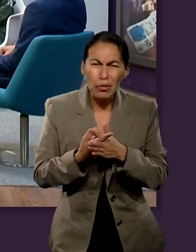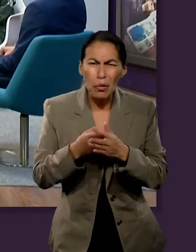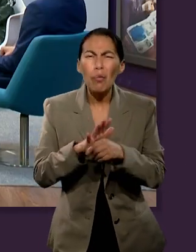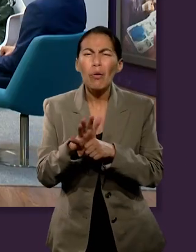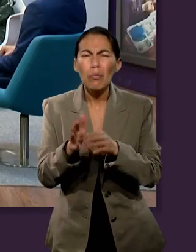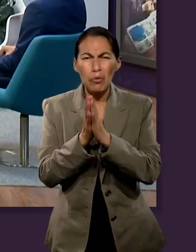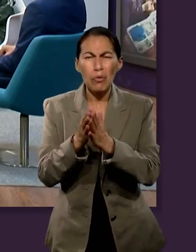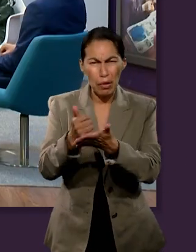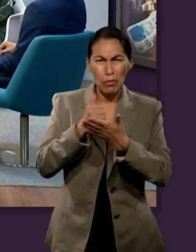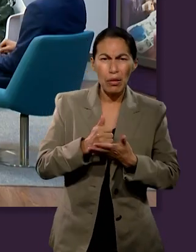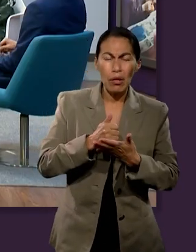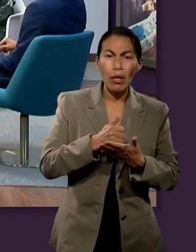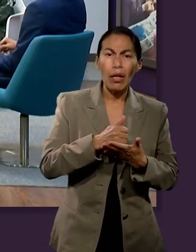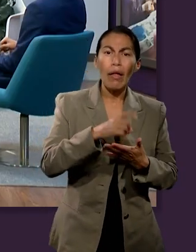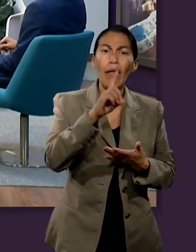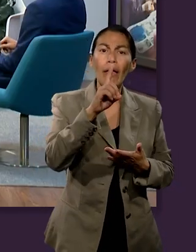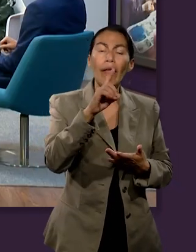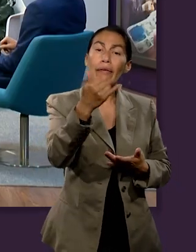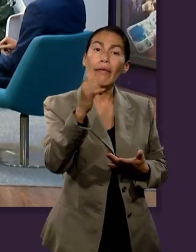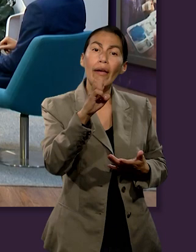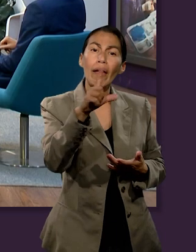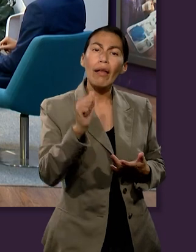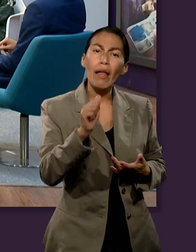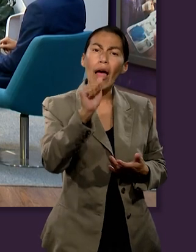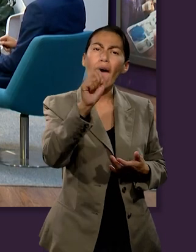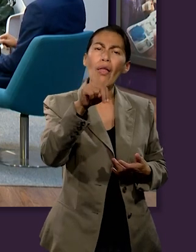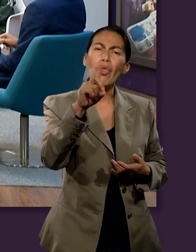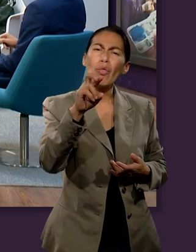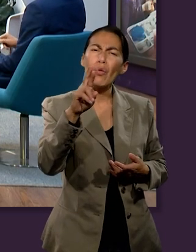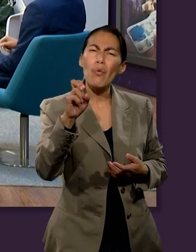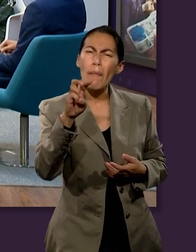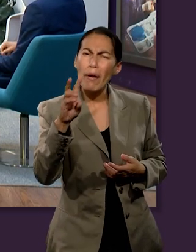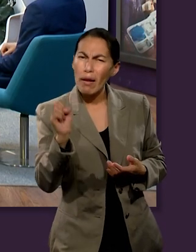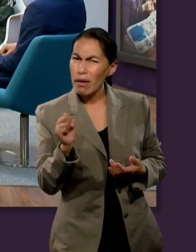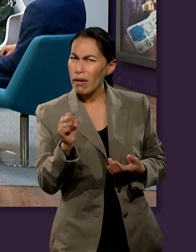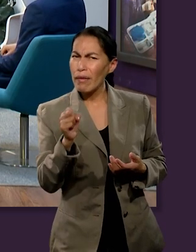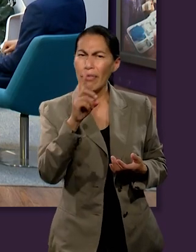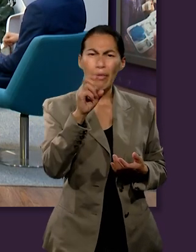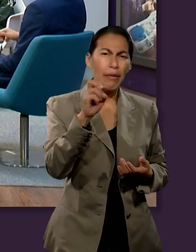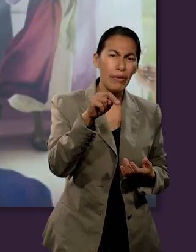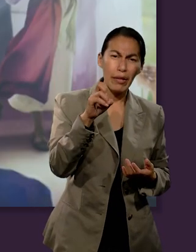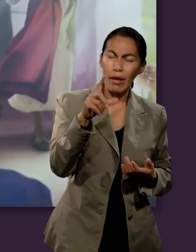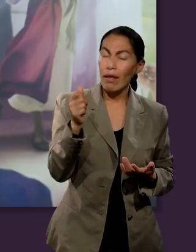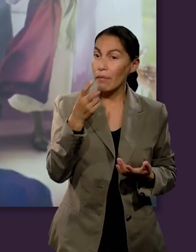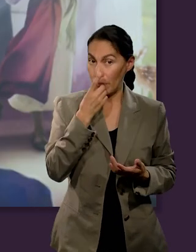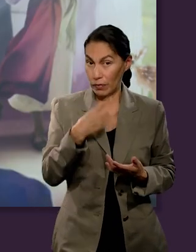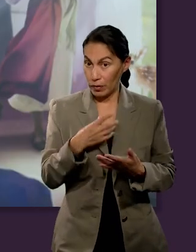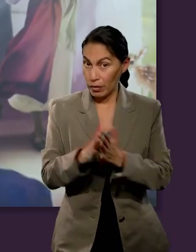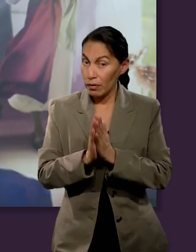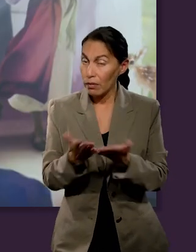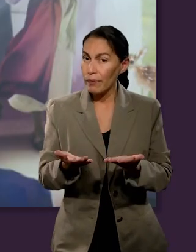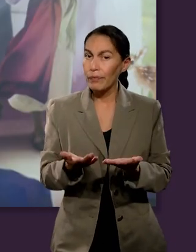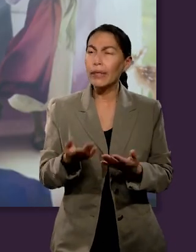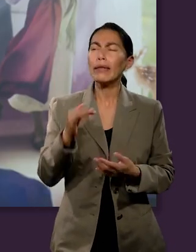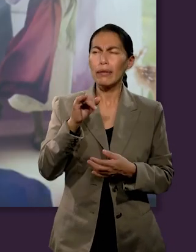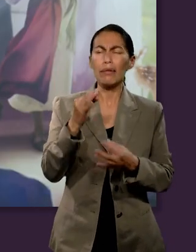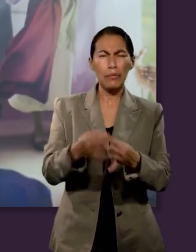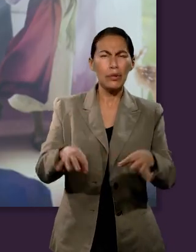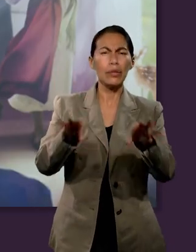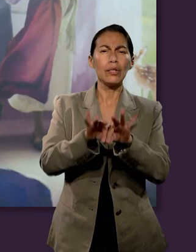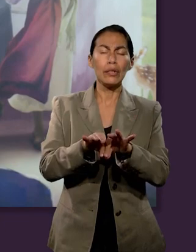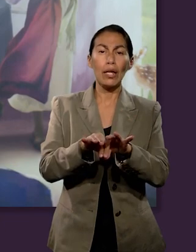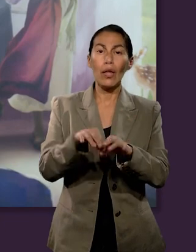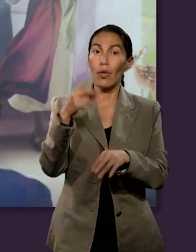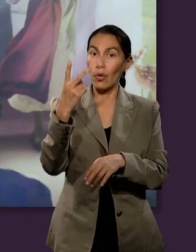semana? Quisieran ustedes ayudarme, Yael, Asdrúbal, Daniela. Sí, bueno, es interesante notar. Encontramos